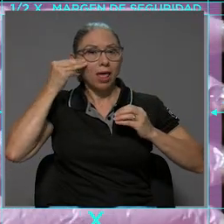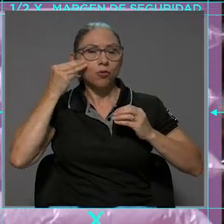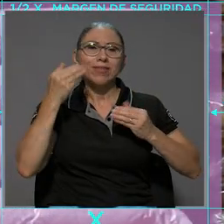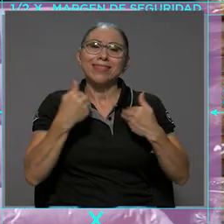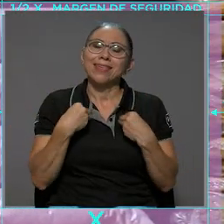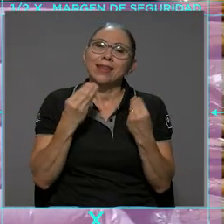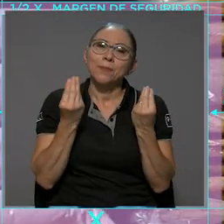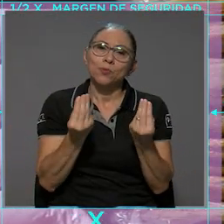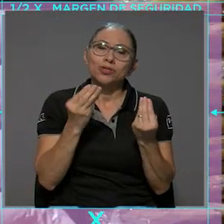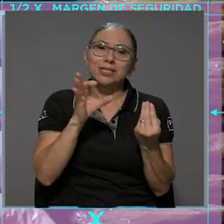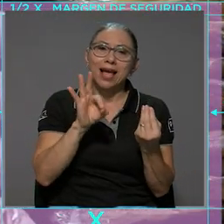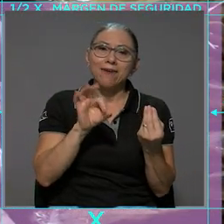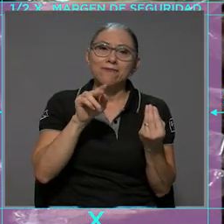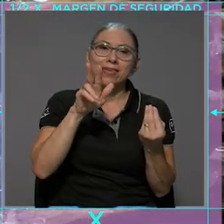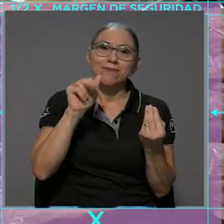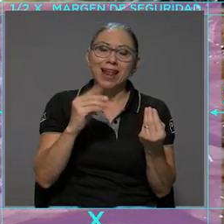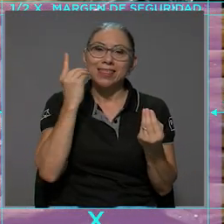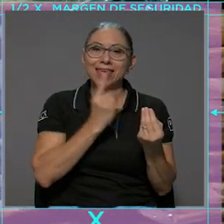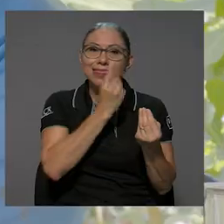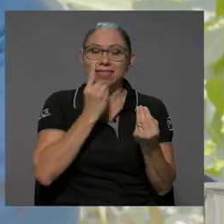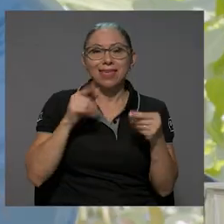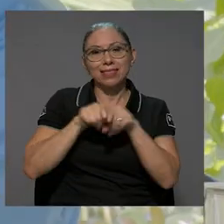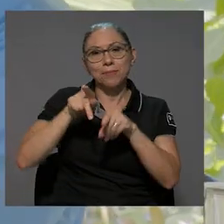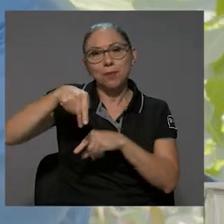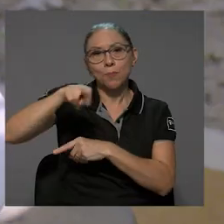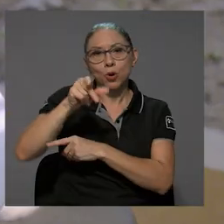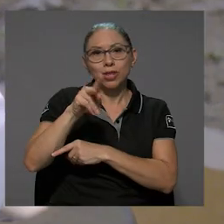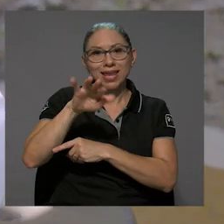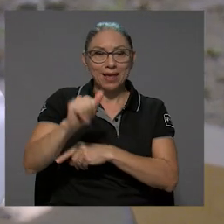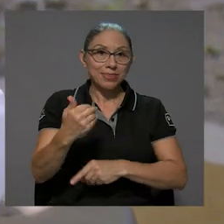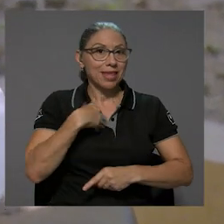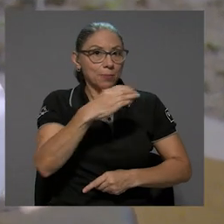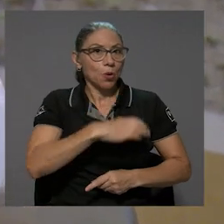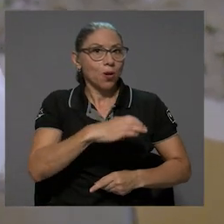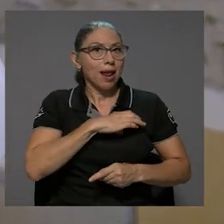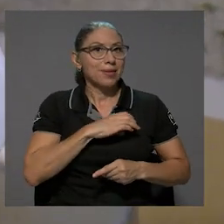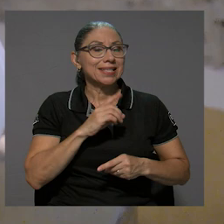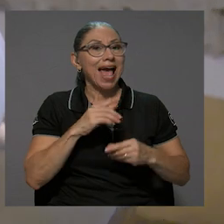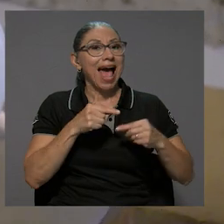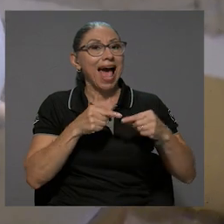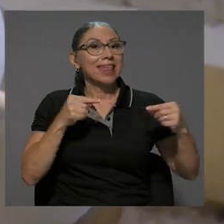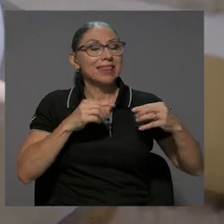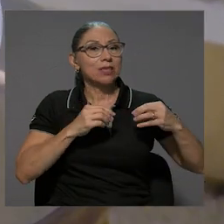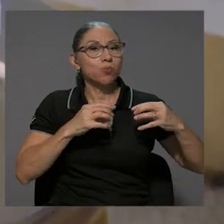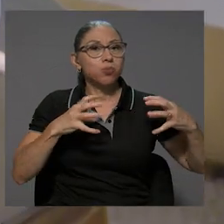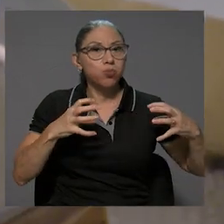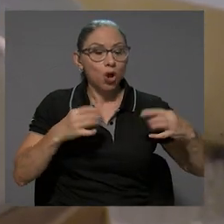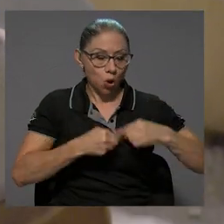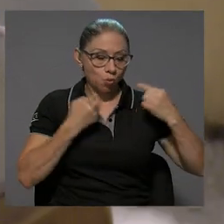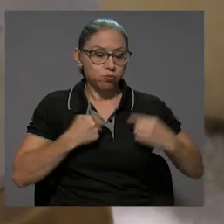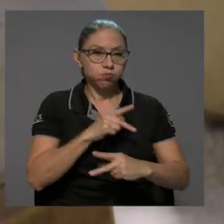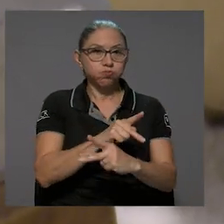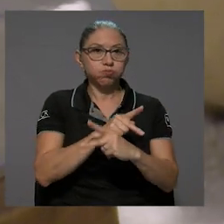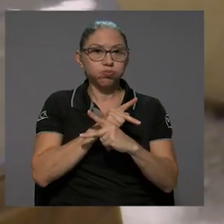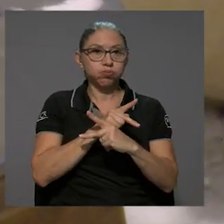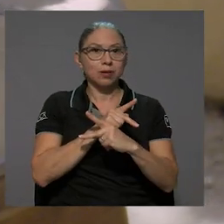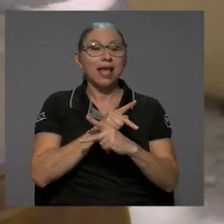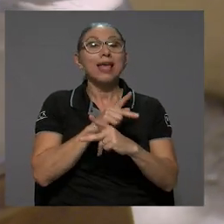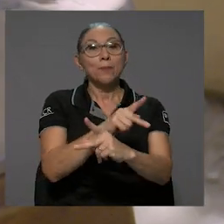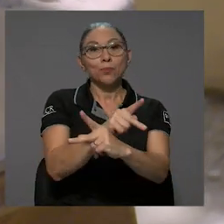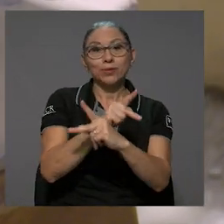un alimento alto en fibra dietética y proteína que ofrece propiedades antiinflamatoria, cardioprotectora,